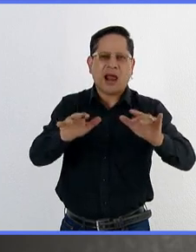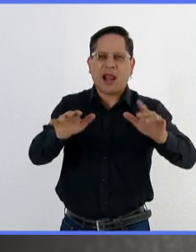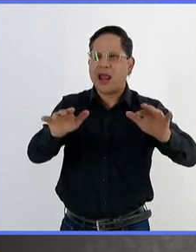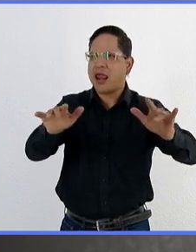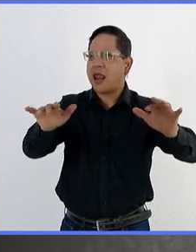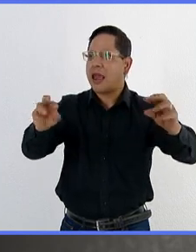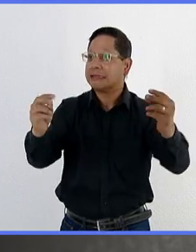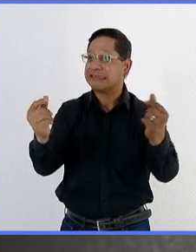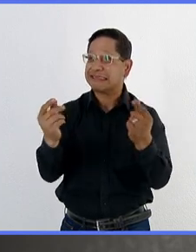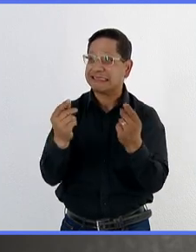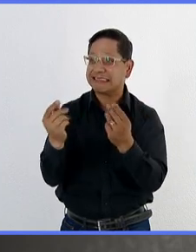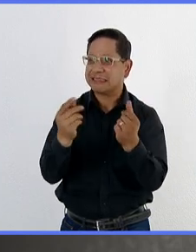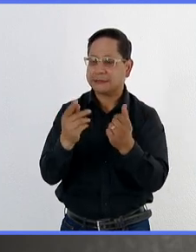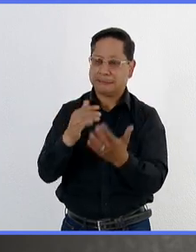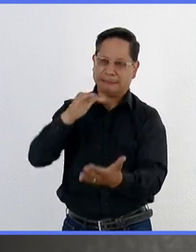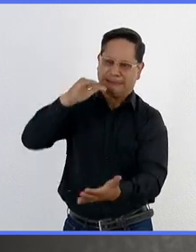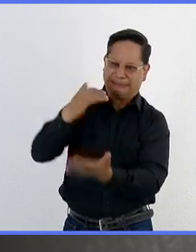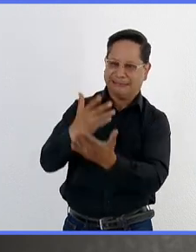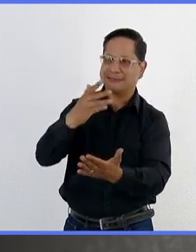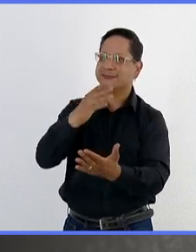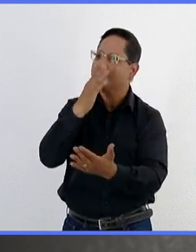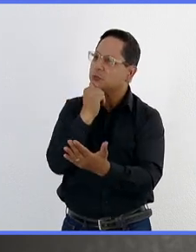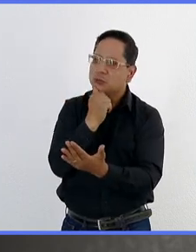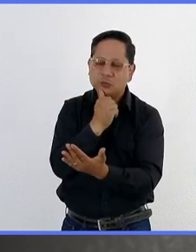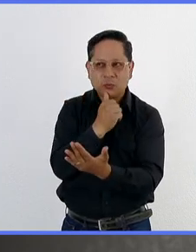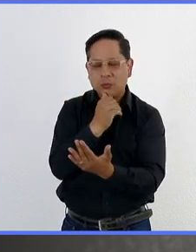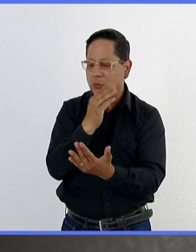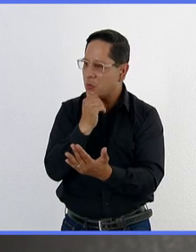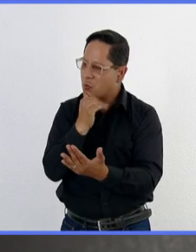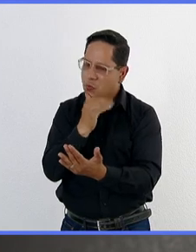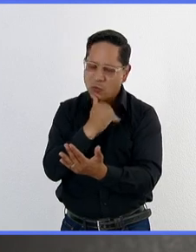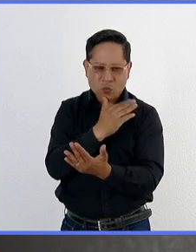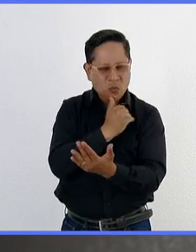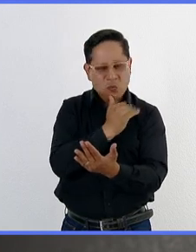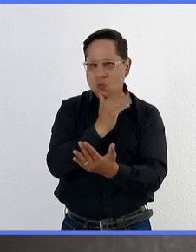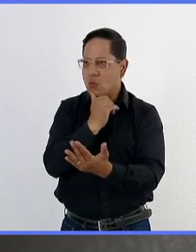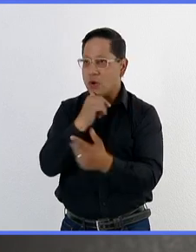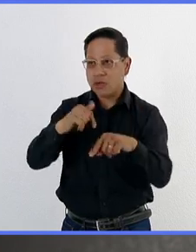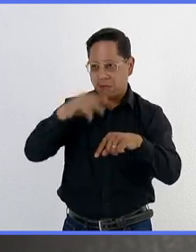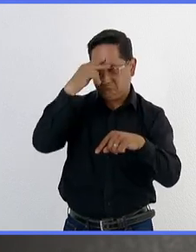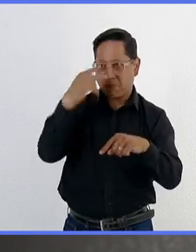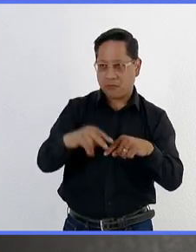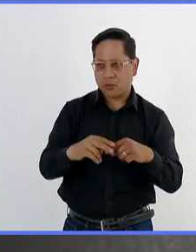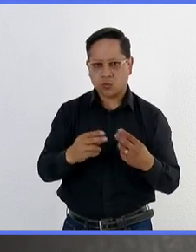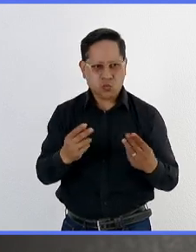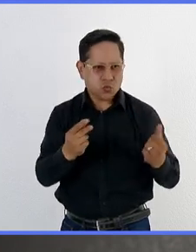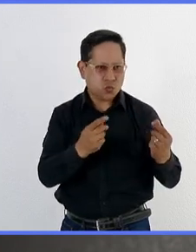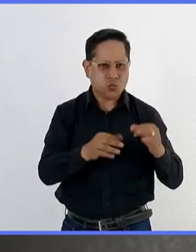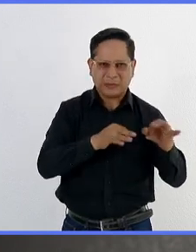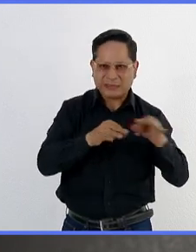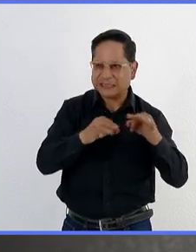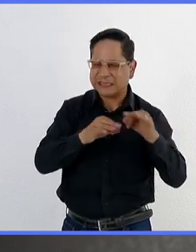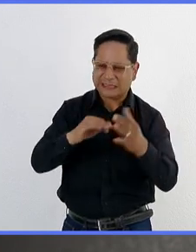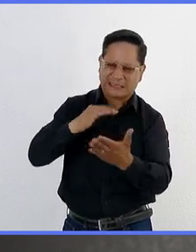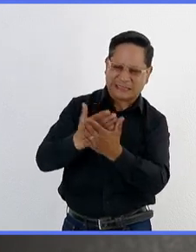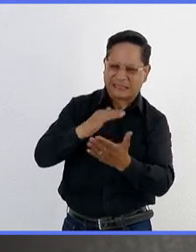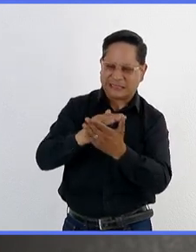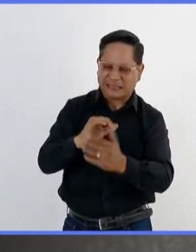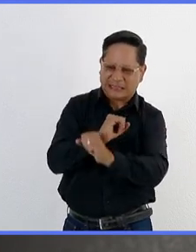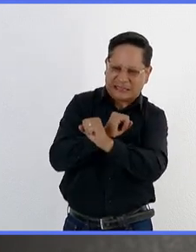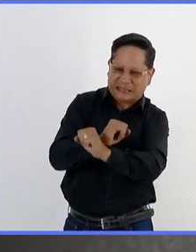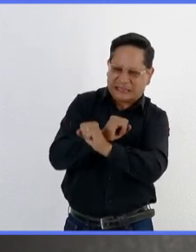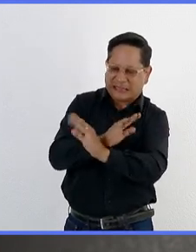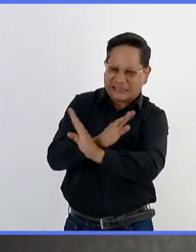no ha sido posible erradicarlo de allá. Y nosotros, en México, a pesar de las acciones que tenemos, pues, tenemos ciertas